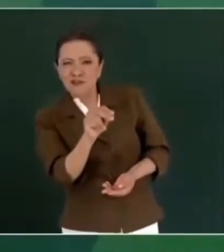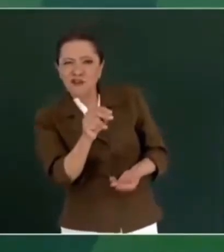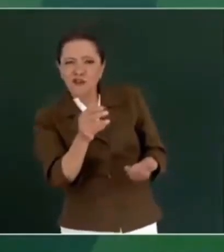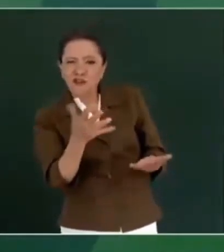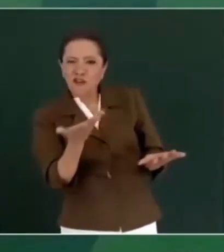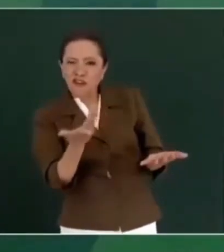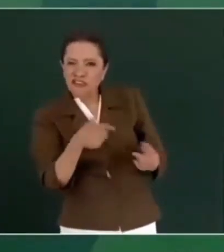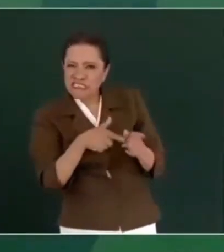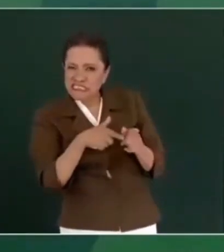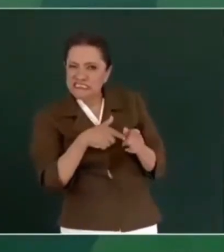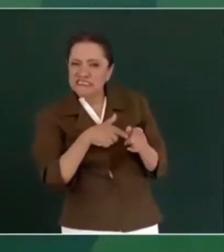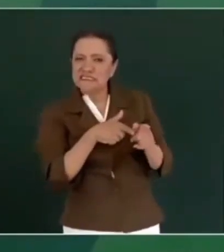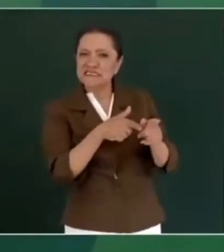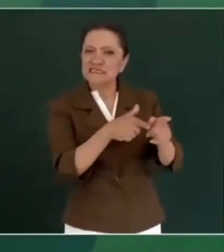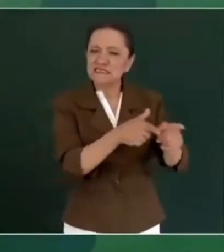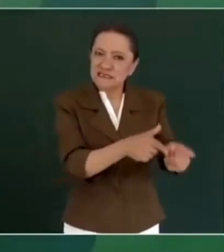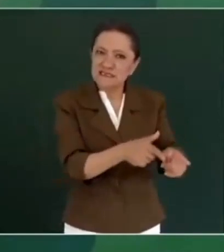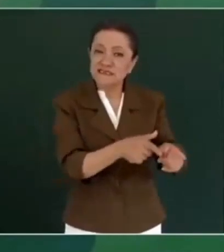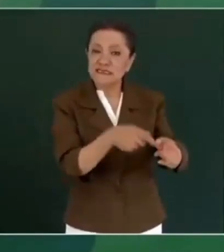el juego a